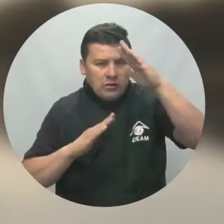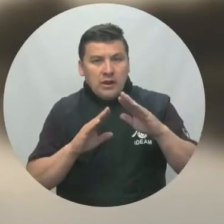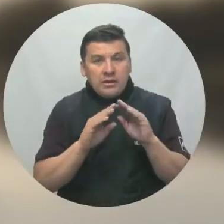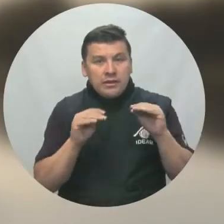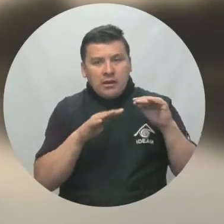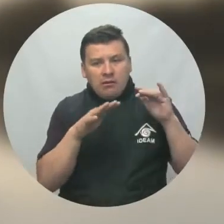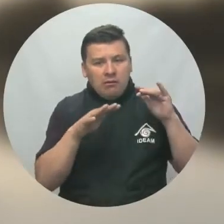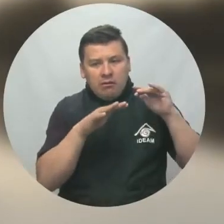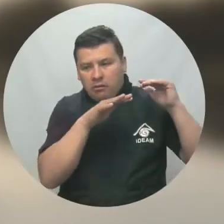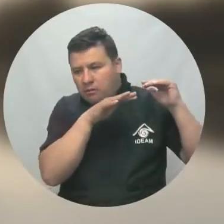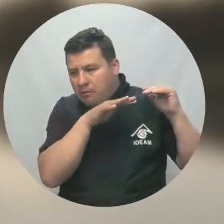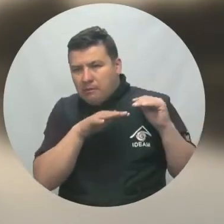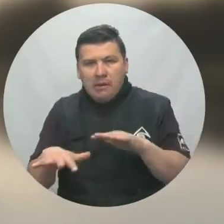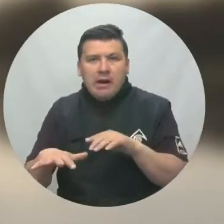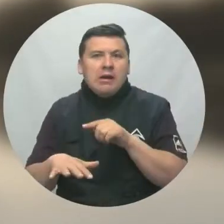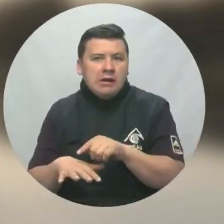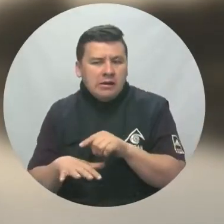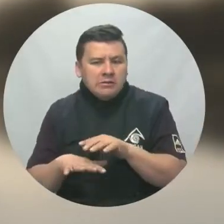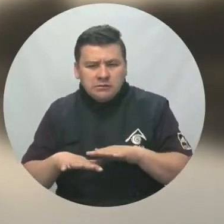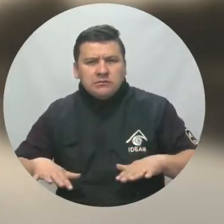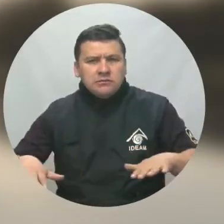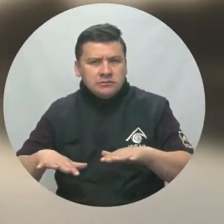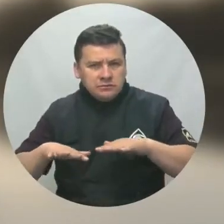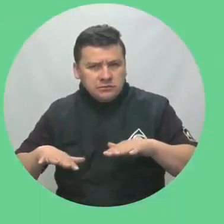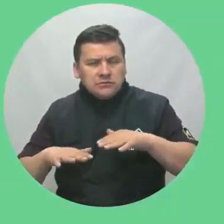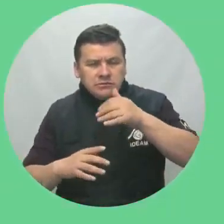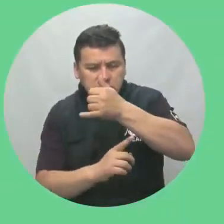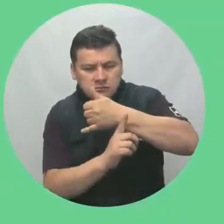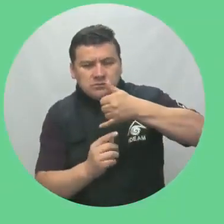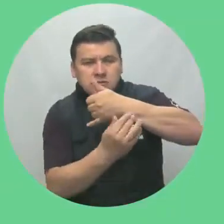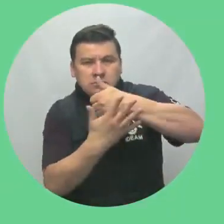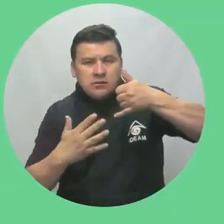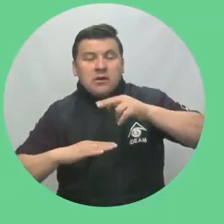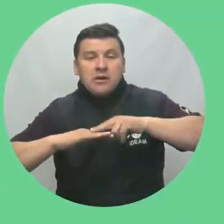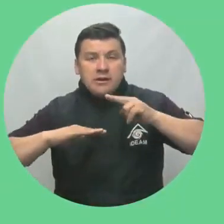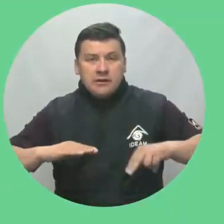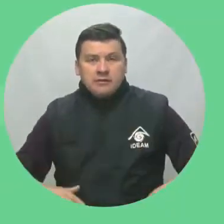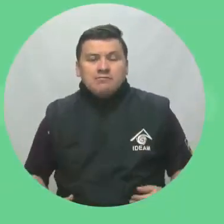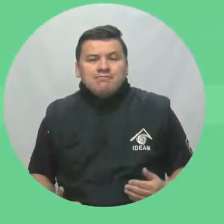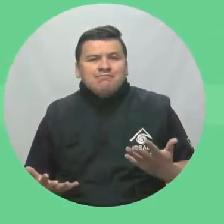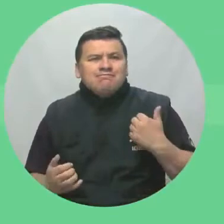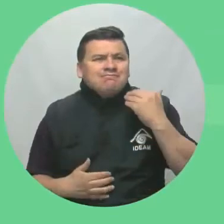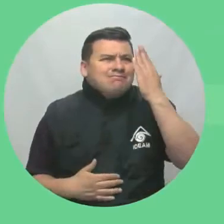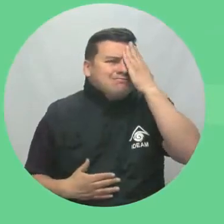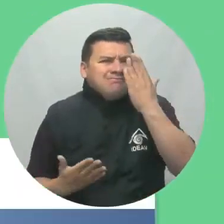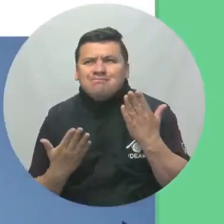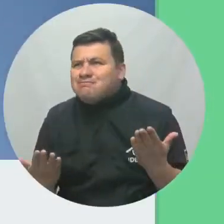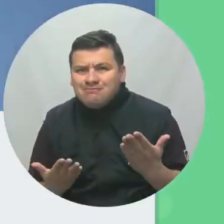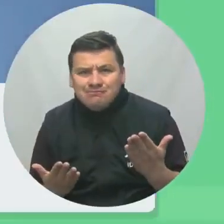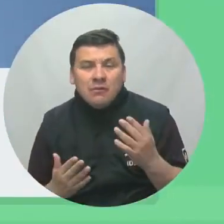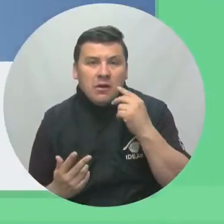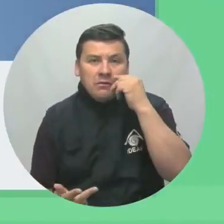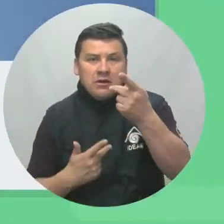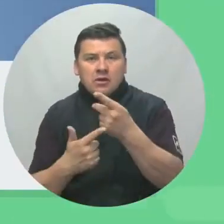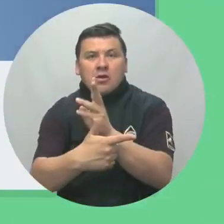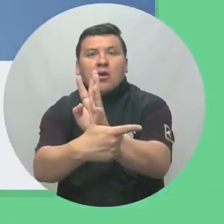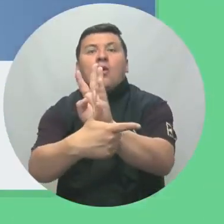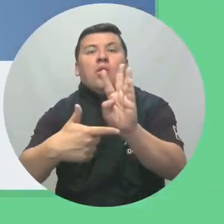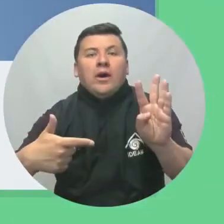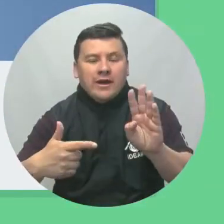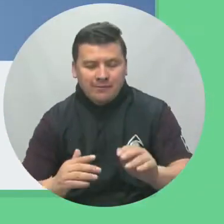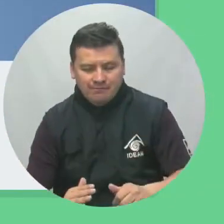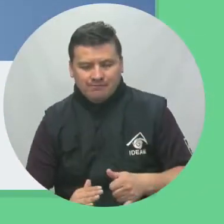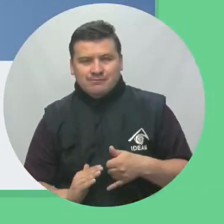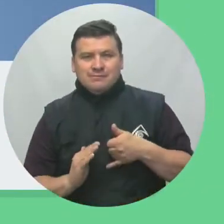tierra en zonas inestables ubicadas en las regiones Pacífica y Nariño. Para mayor información sobre el pronóstico del tiempo, visítenos en